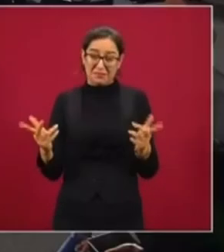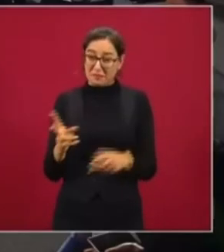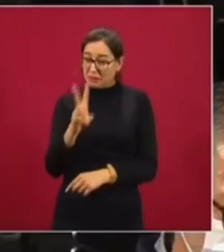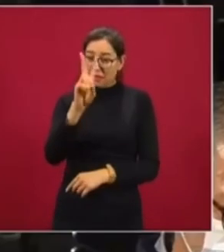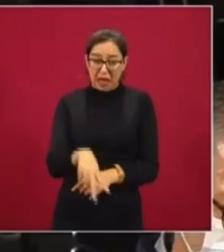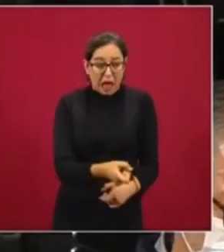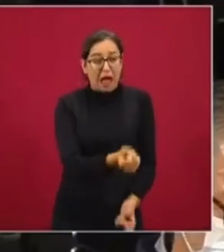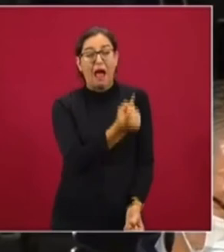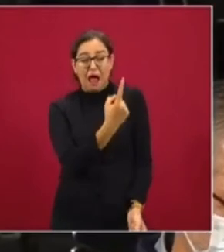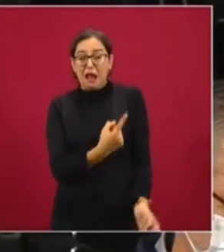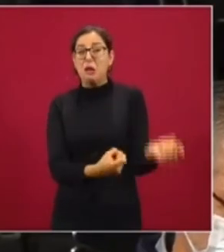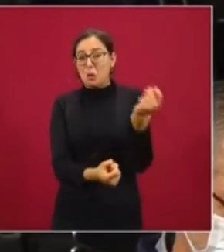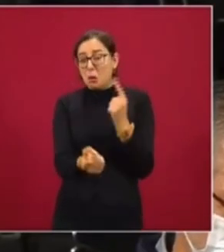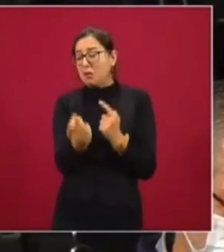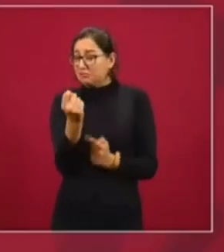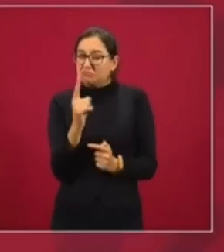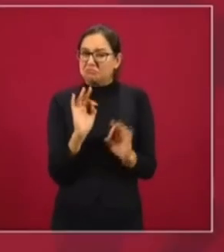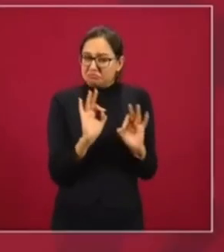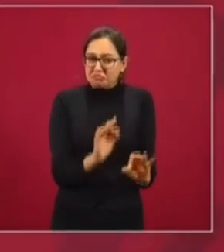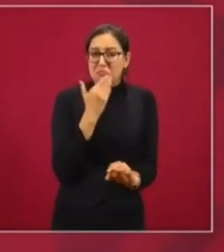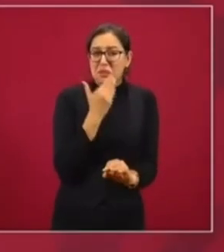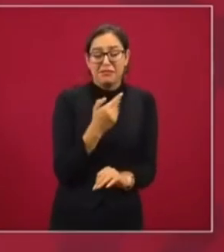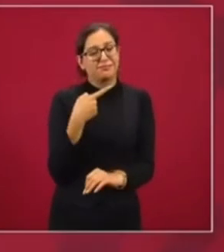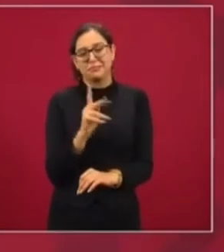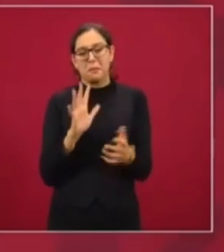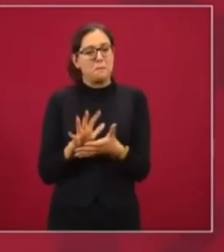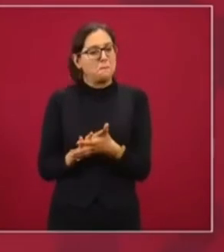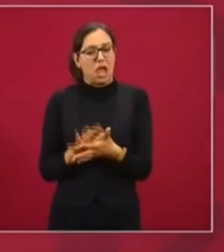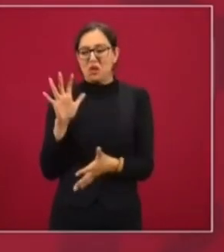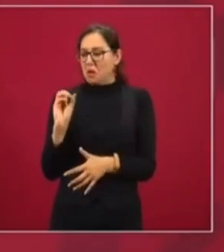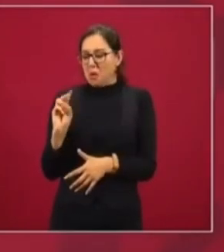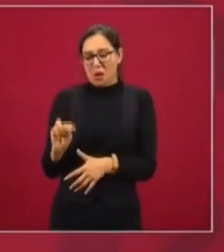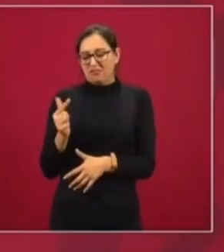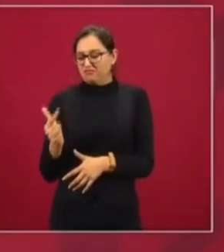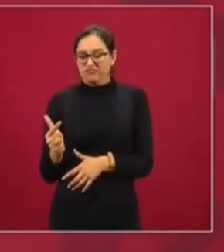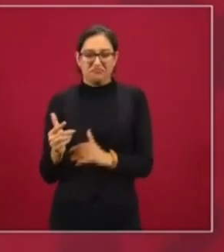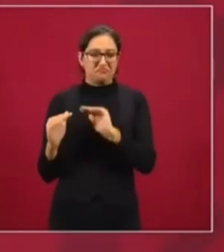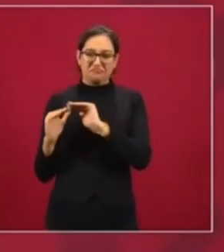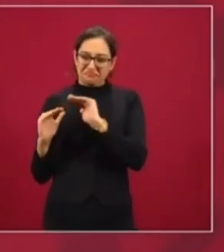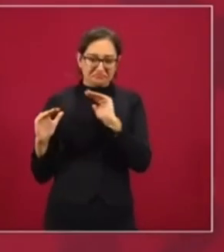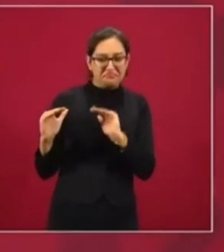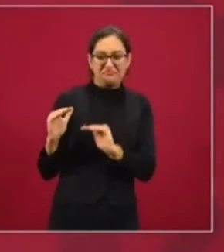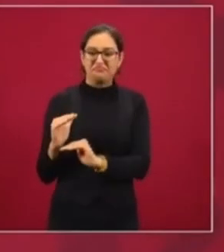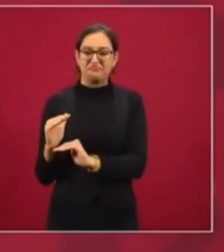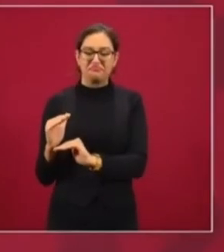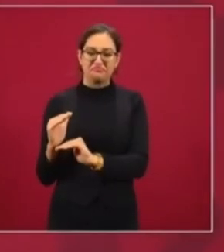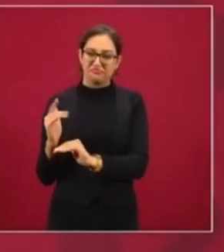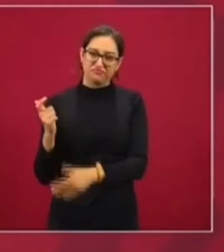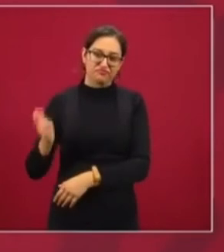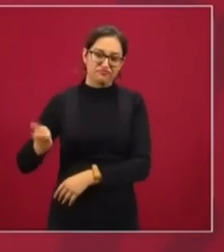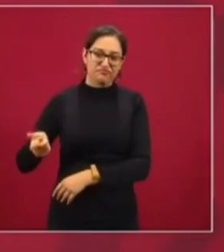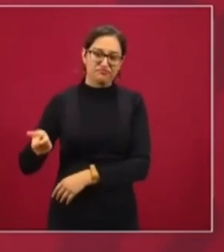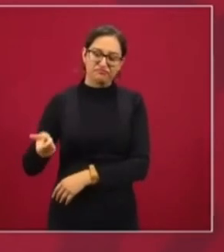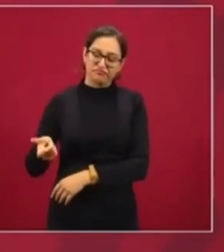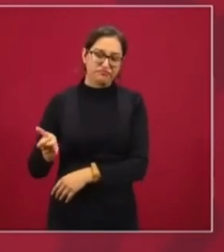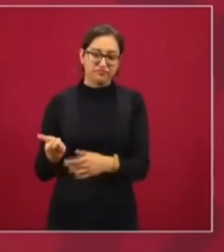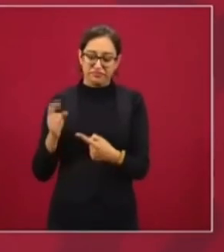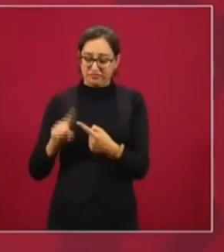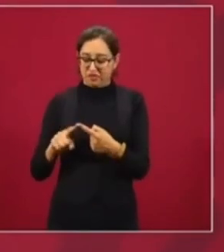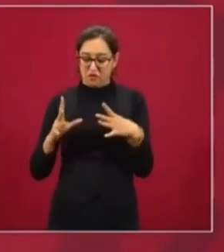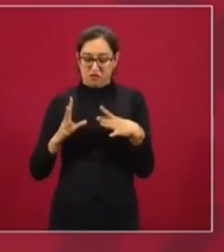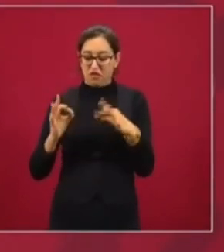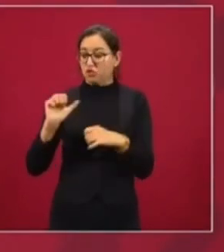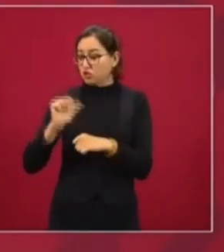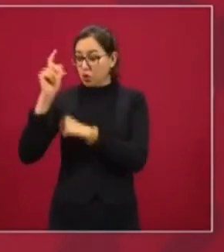gubernamentales. La mayor parte de las organizaciones no gubernamentales están subordinadas a grupos de intereses, tanto de